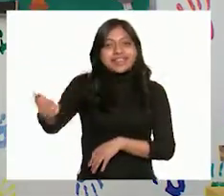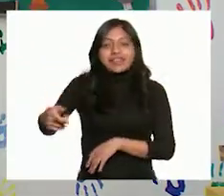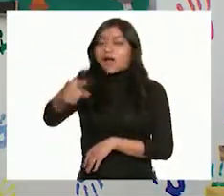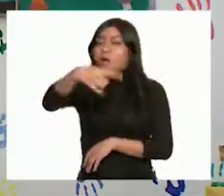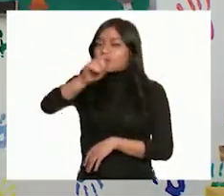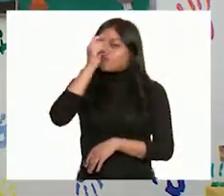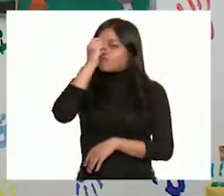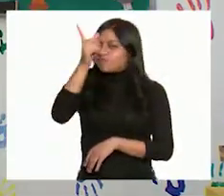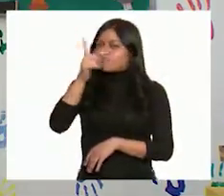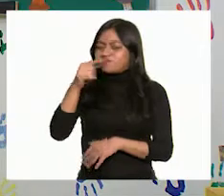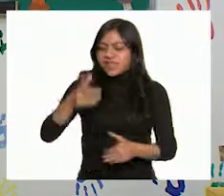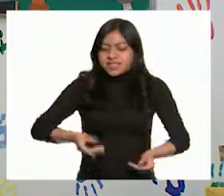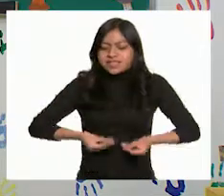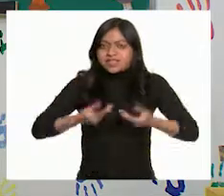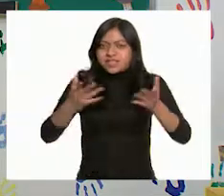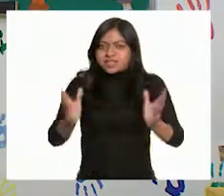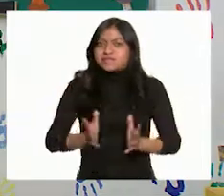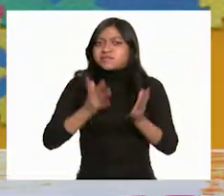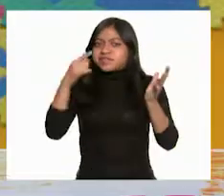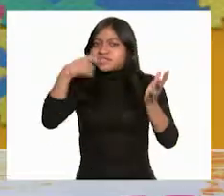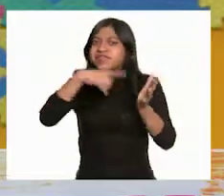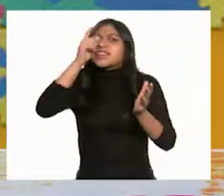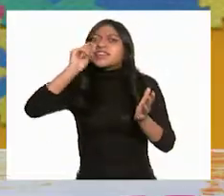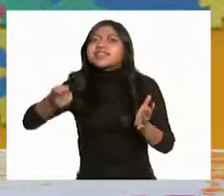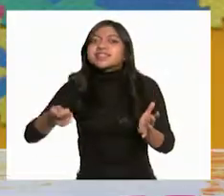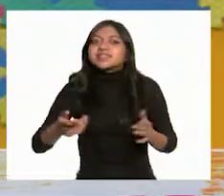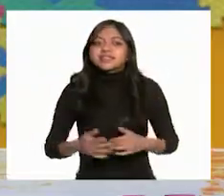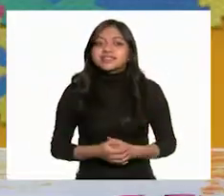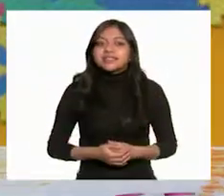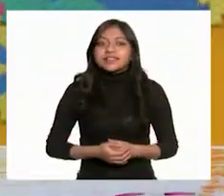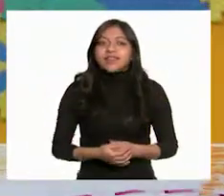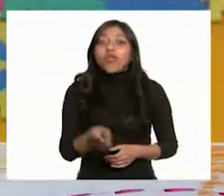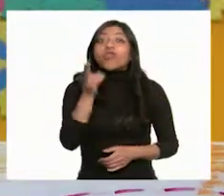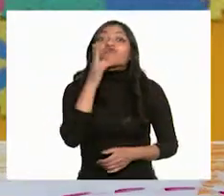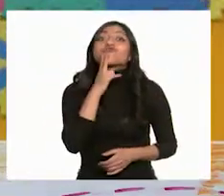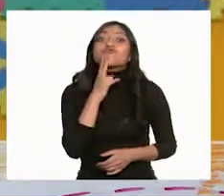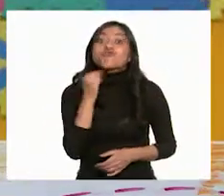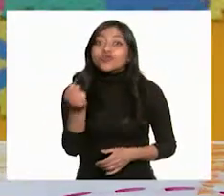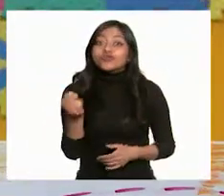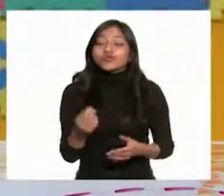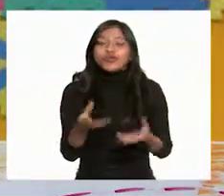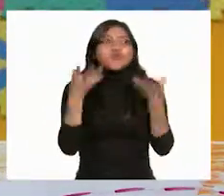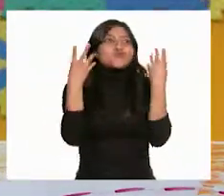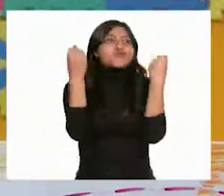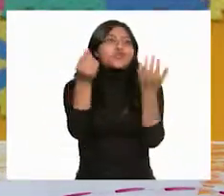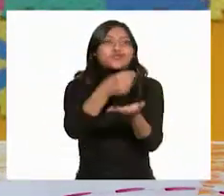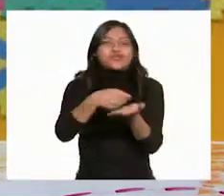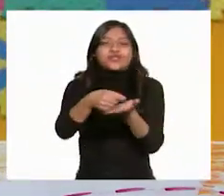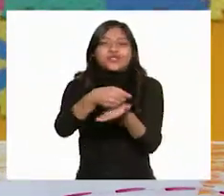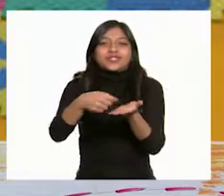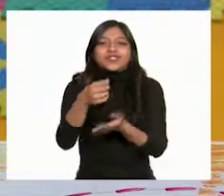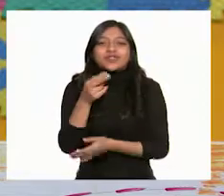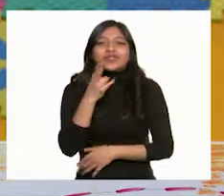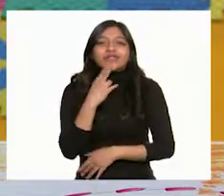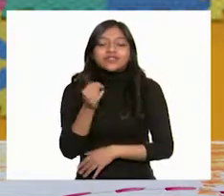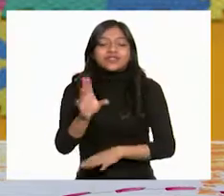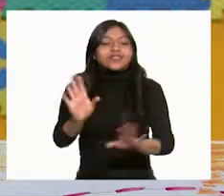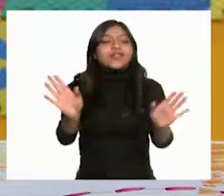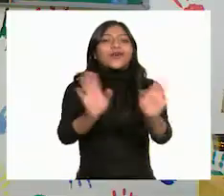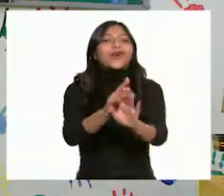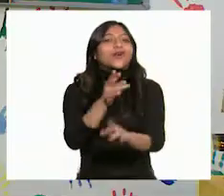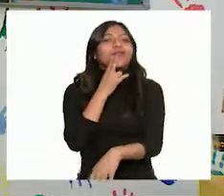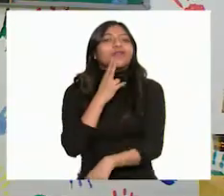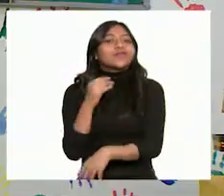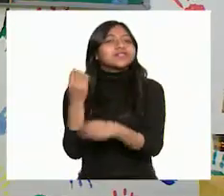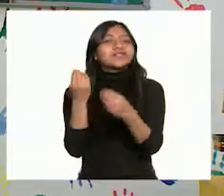adivinar. ¿Qué creen que sea? ¡Ah! ¿Qué crees que sea? Pues son dulces, maestra. ¡Muchos! Sí. No, Panchito, no son